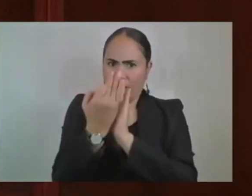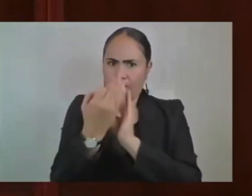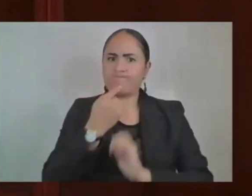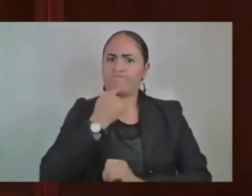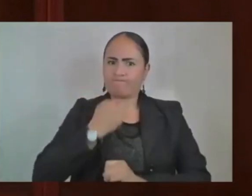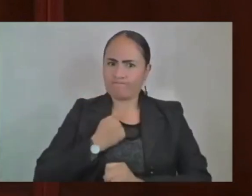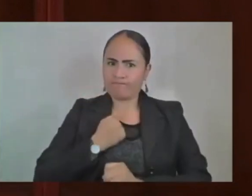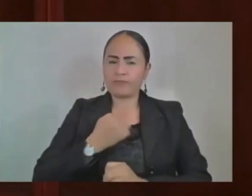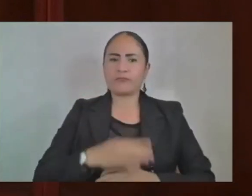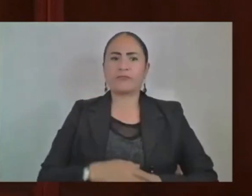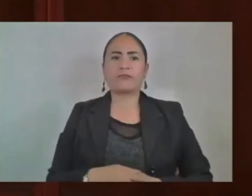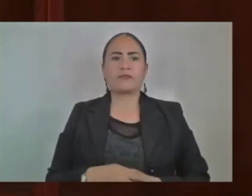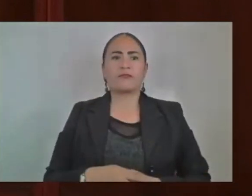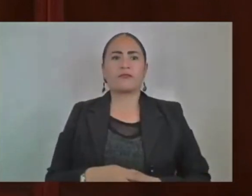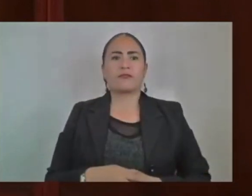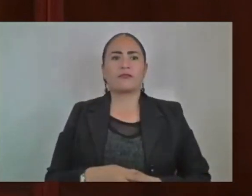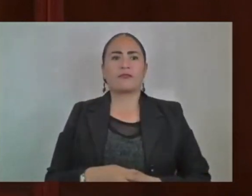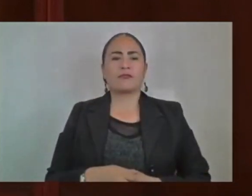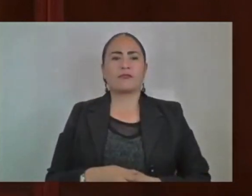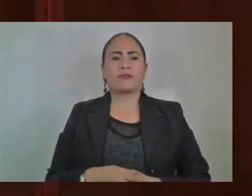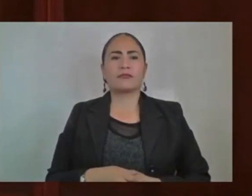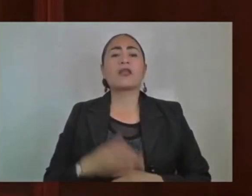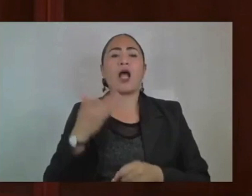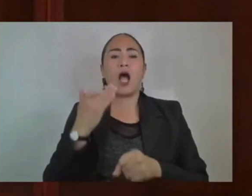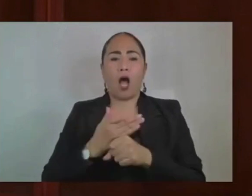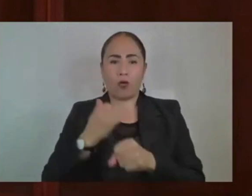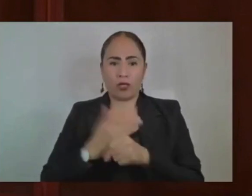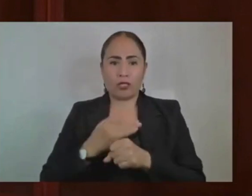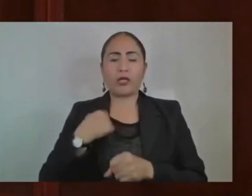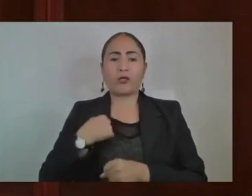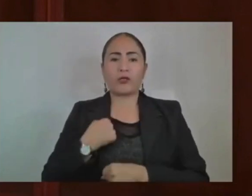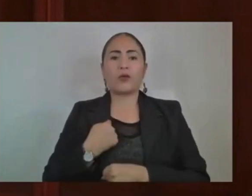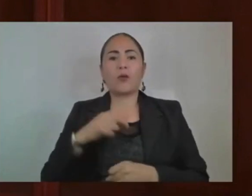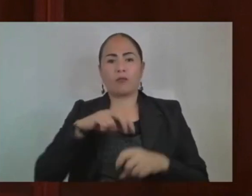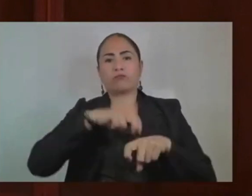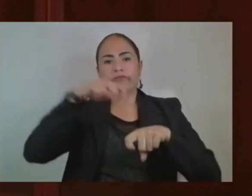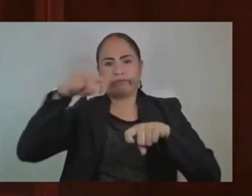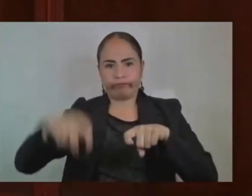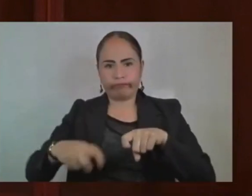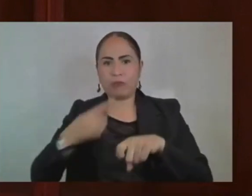le pido